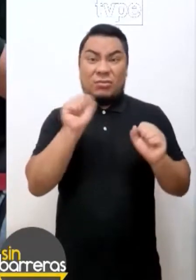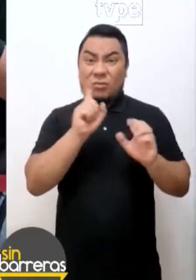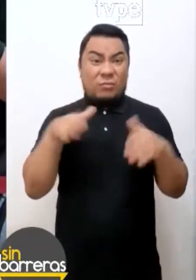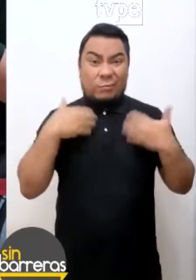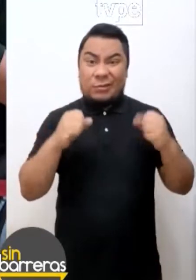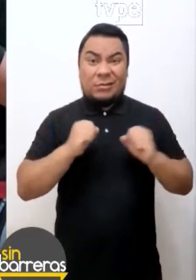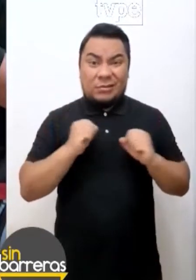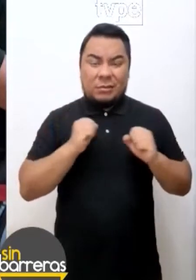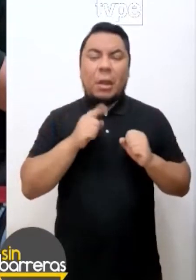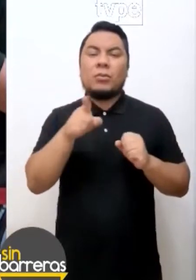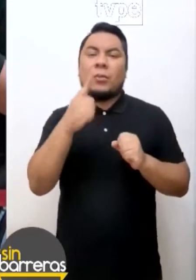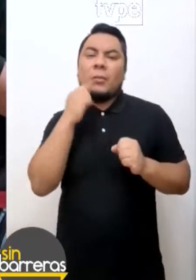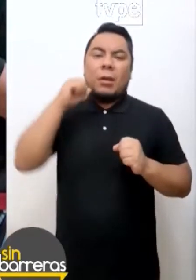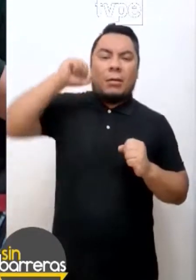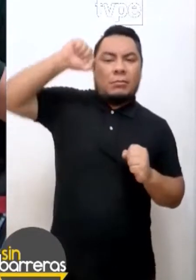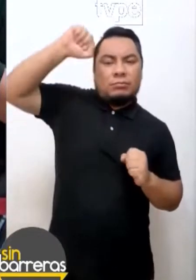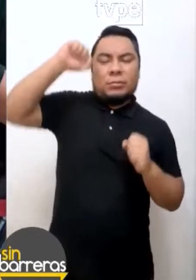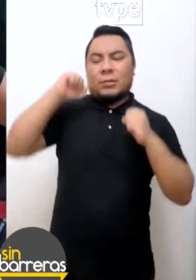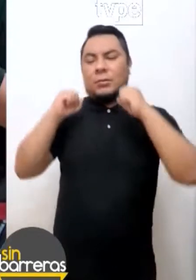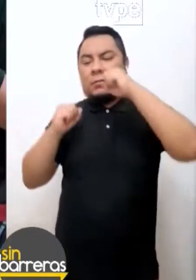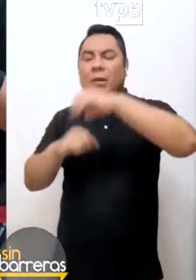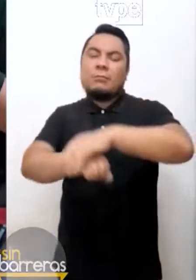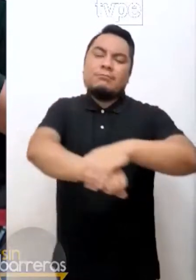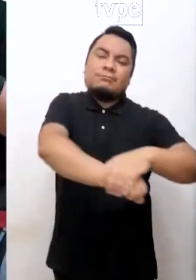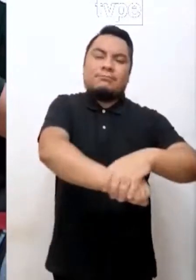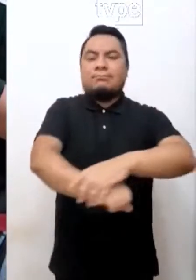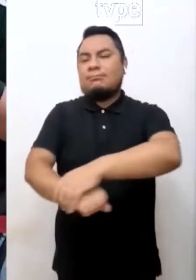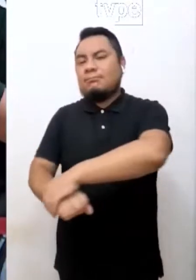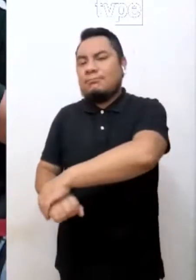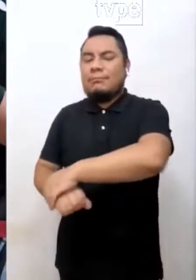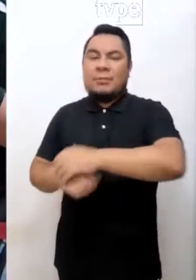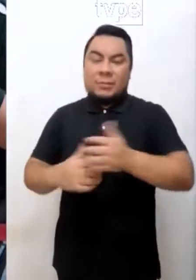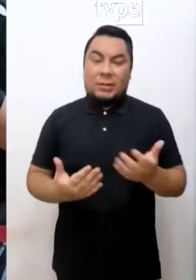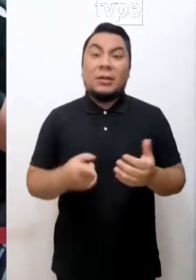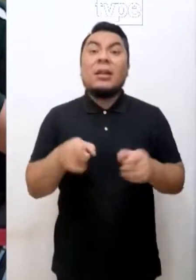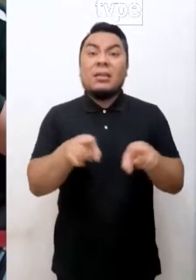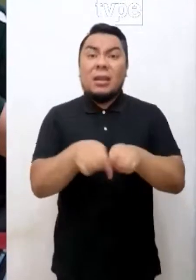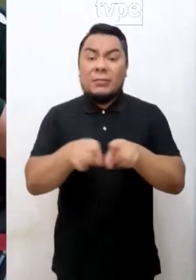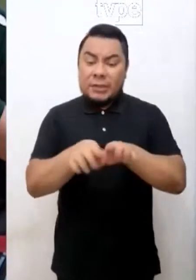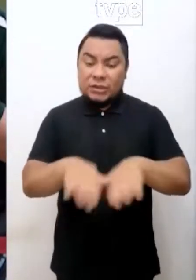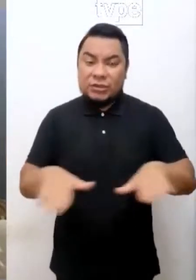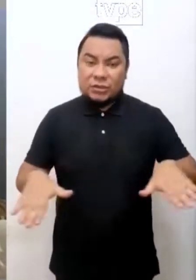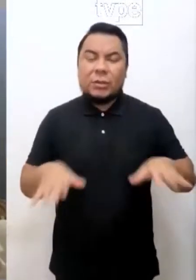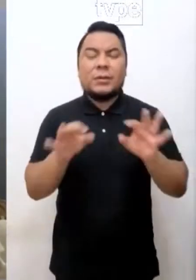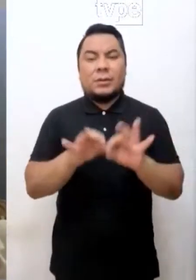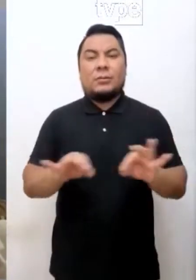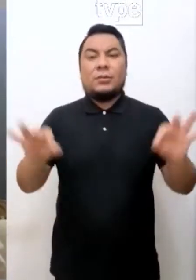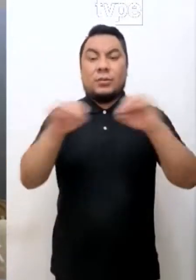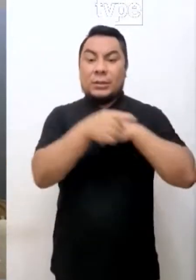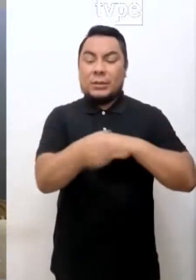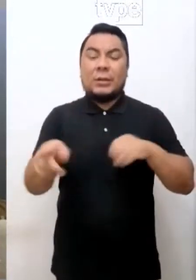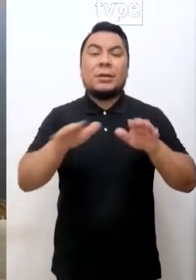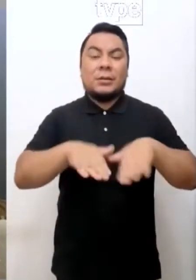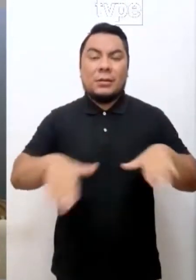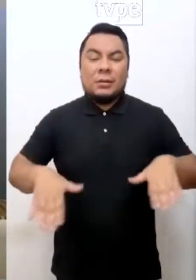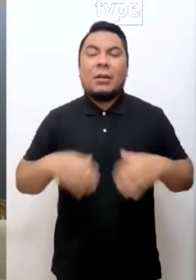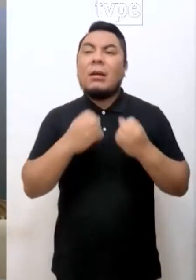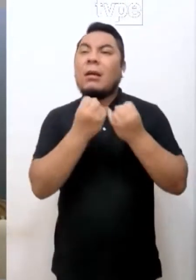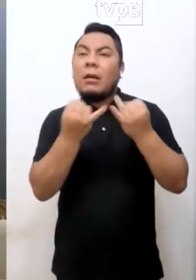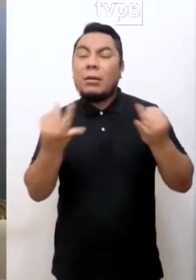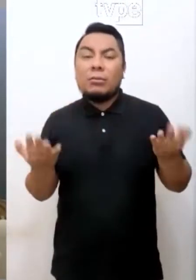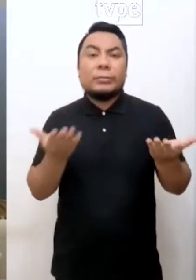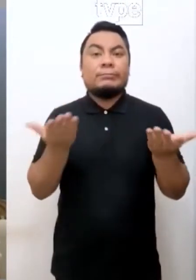alguna actividad física, algún estiramiento, ¿no? Entonces, inclusive para los niños, es muy importante para los niños